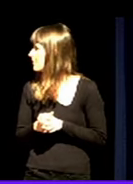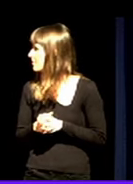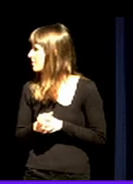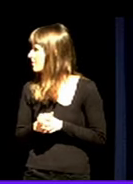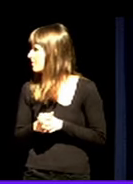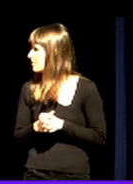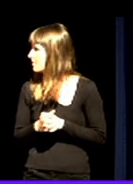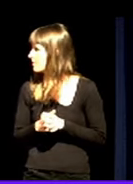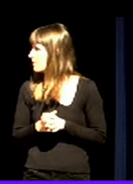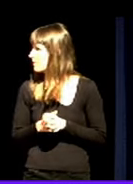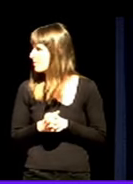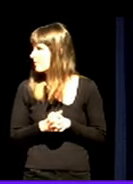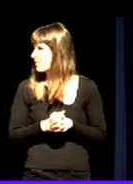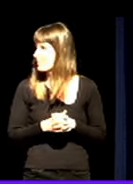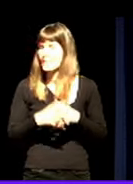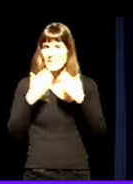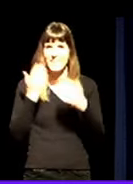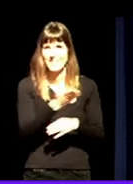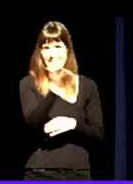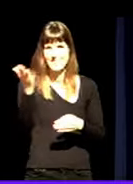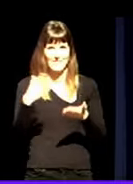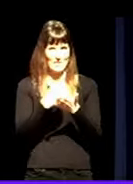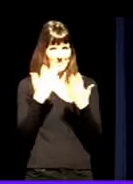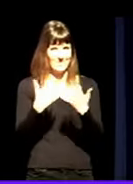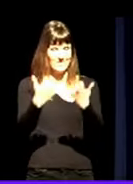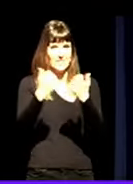Ezkerek asko aitor, Ezkerek asko Lucia, Ezkerek asko Lanoi,